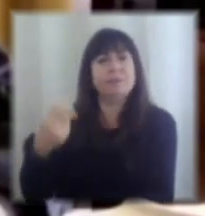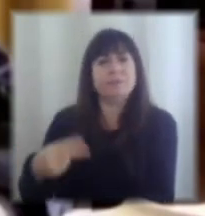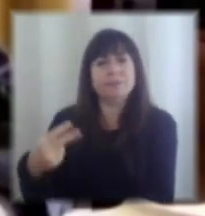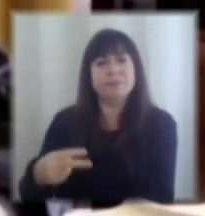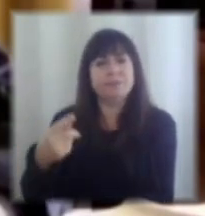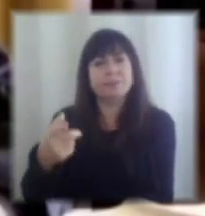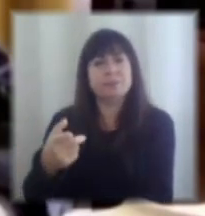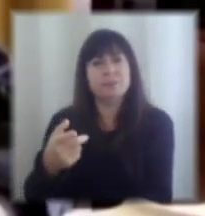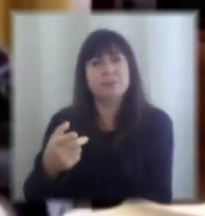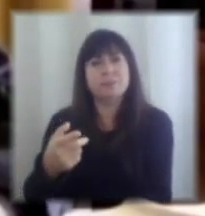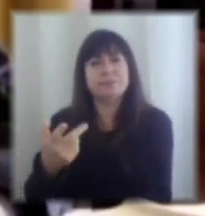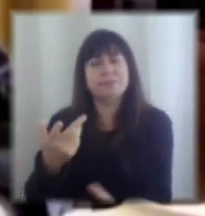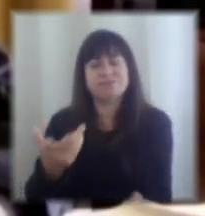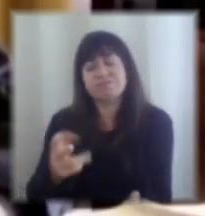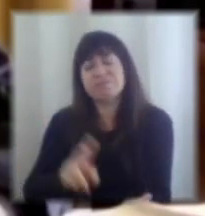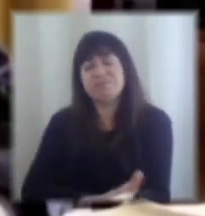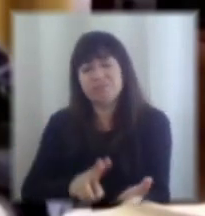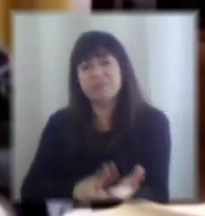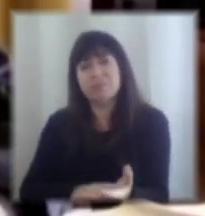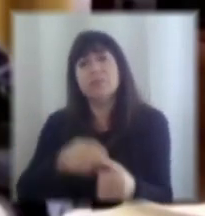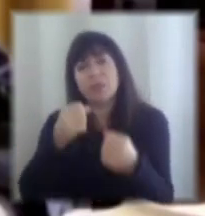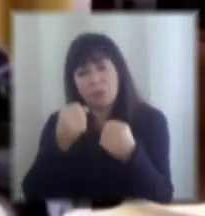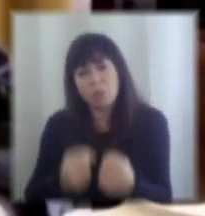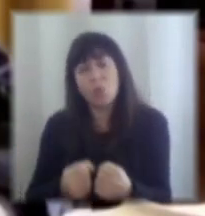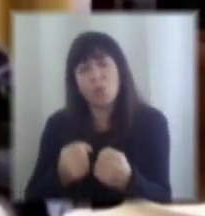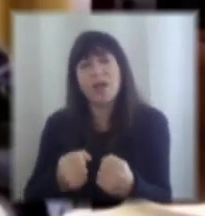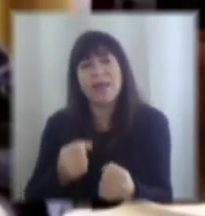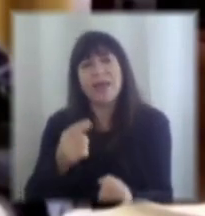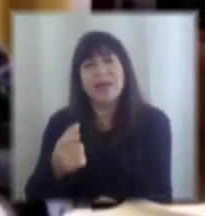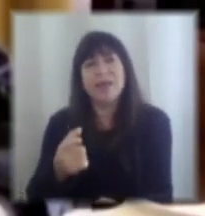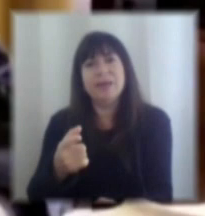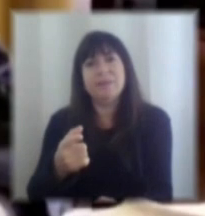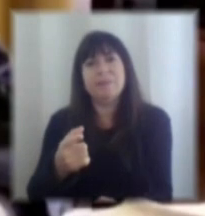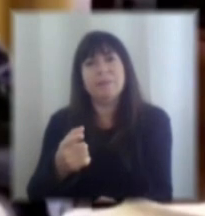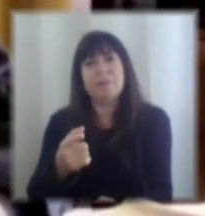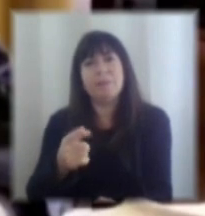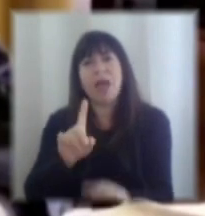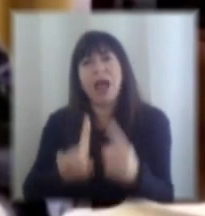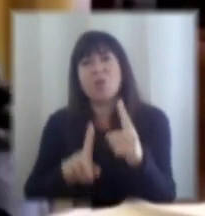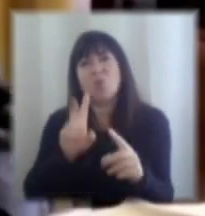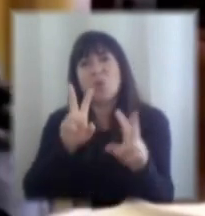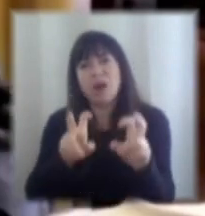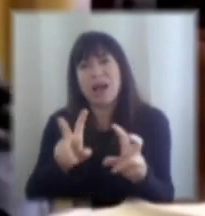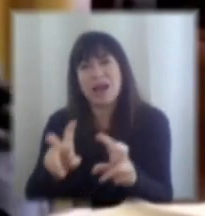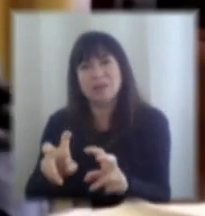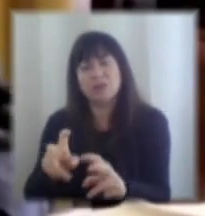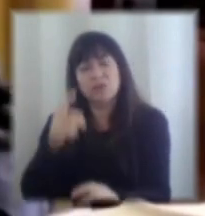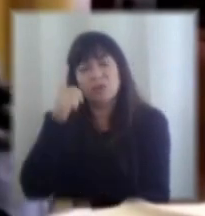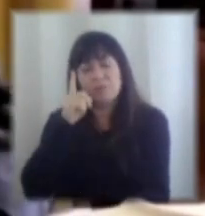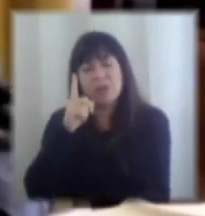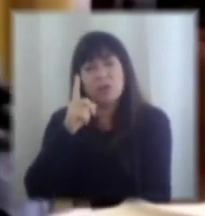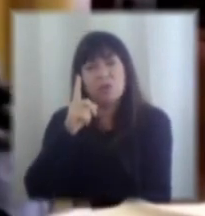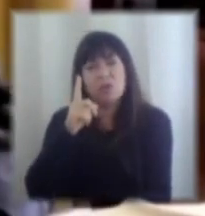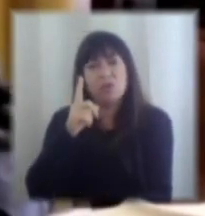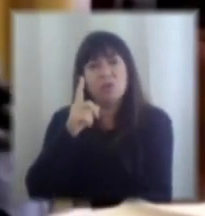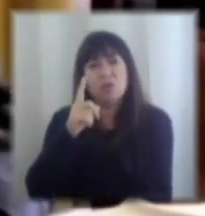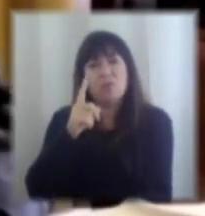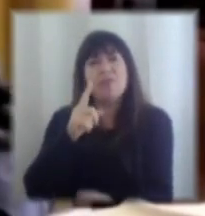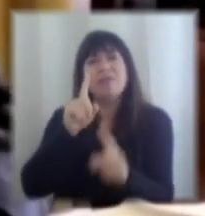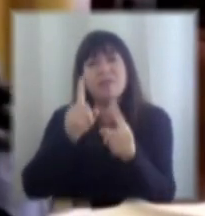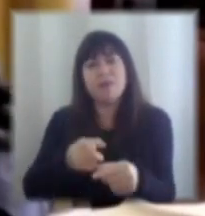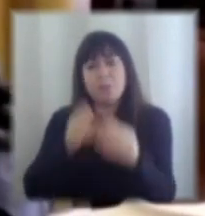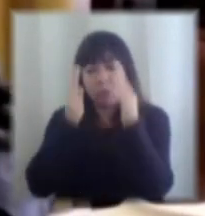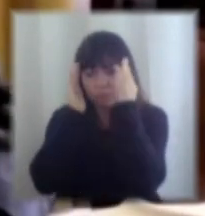y claro puede ser cierto en en algunos casos pero no perdamos la perspectiva o sea